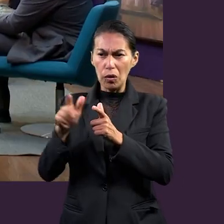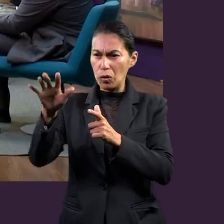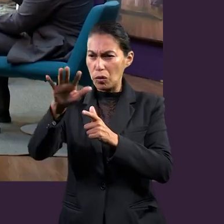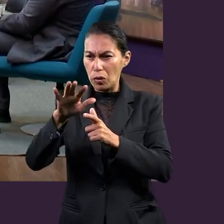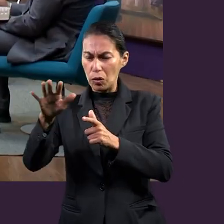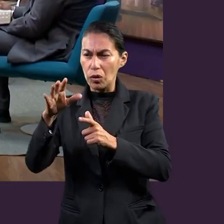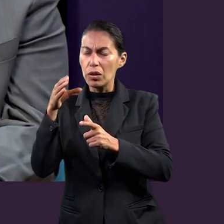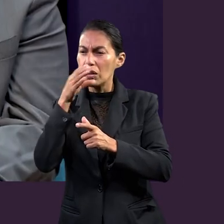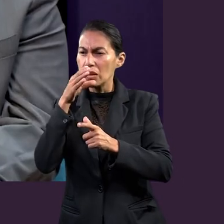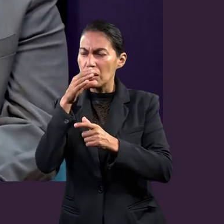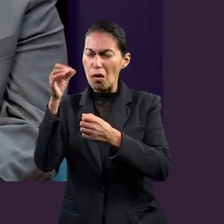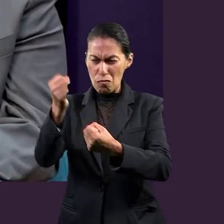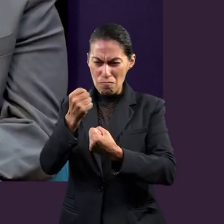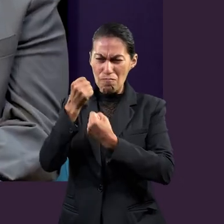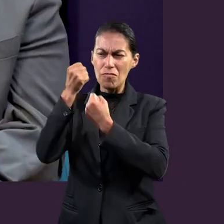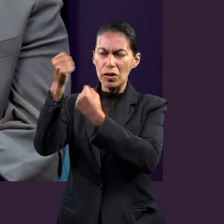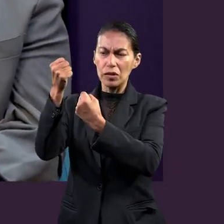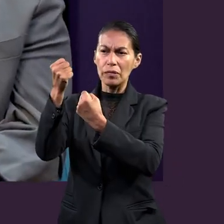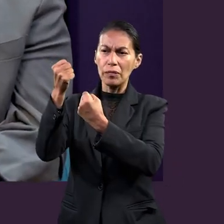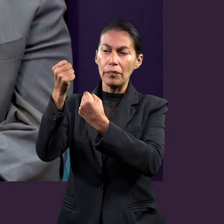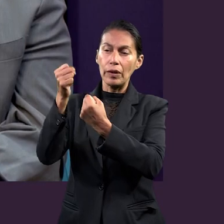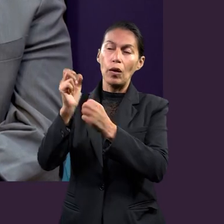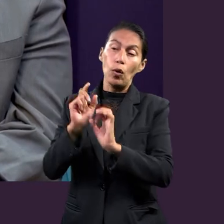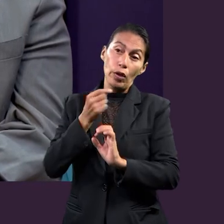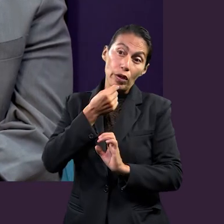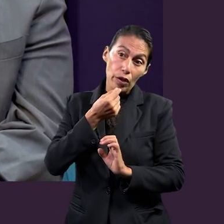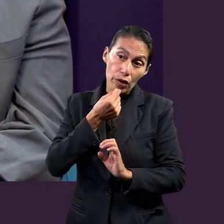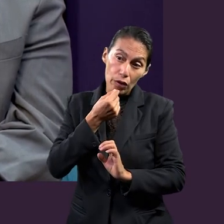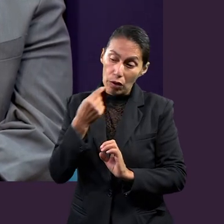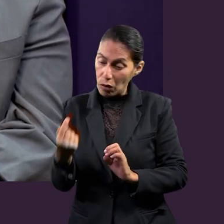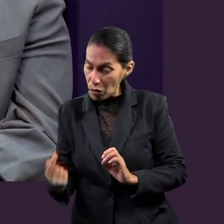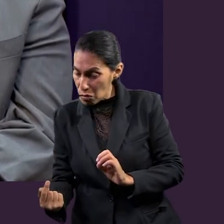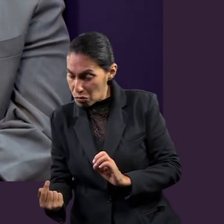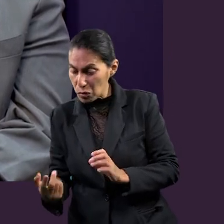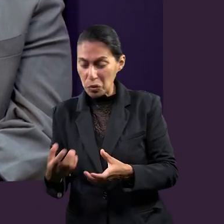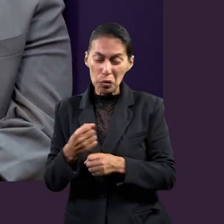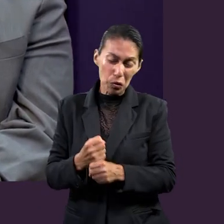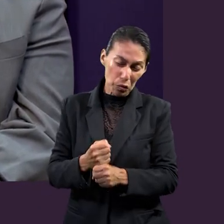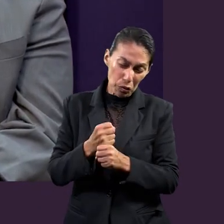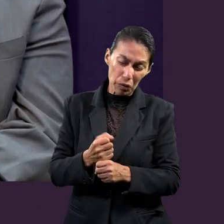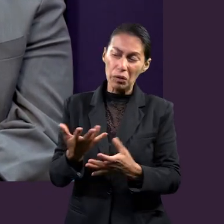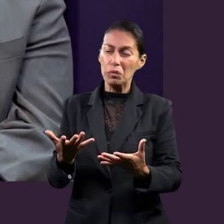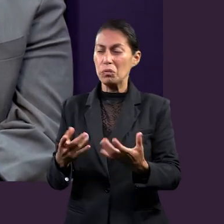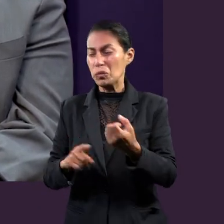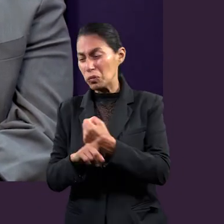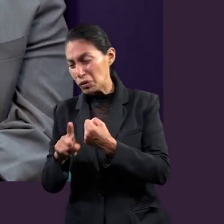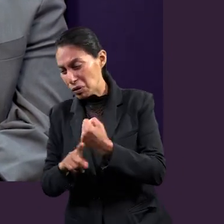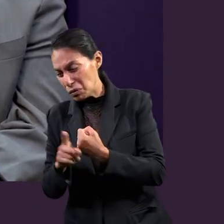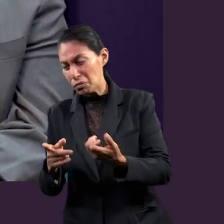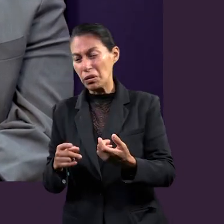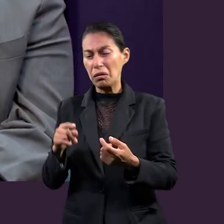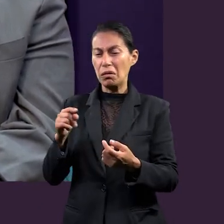colectiva. La iglesia se caracteriza por su fortaleza. Si es un niño el que está